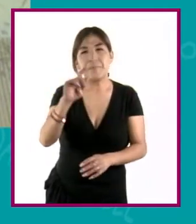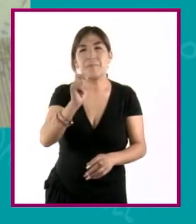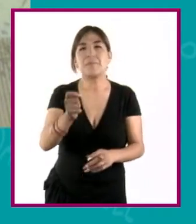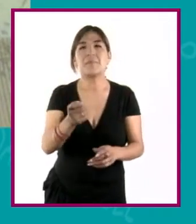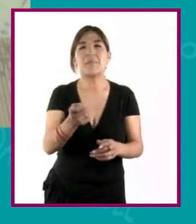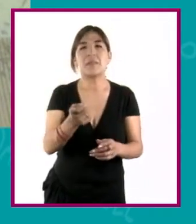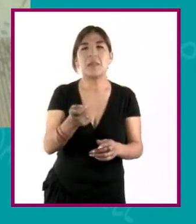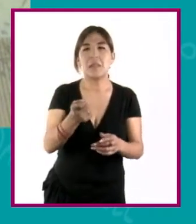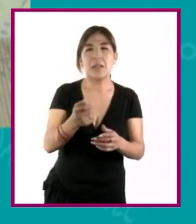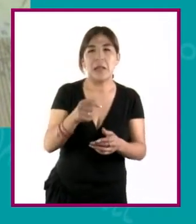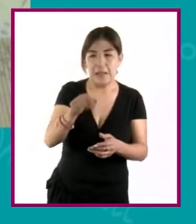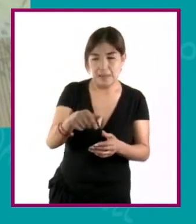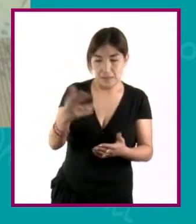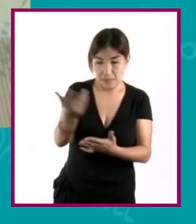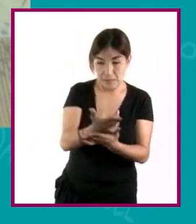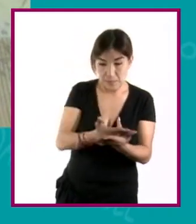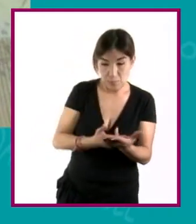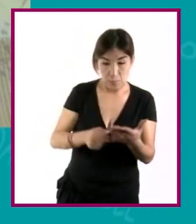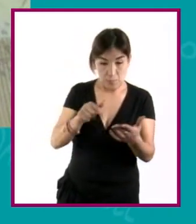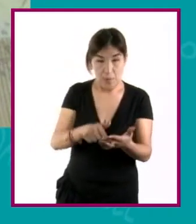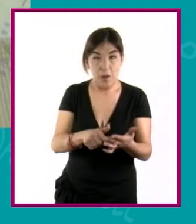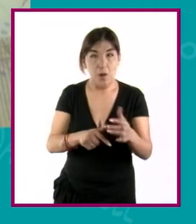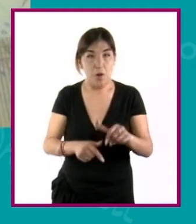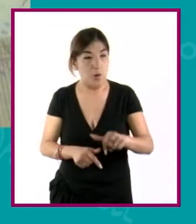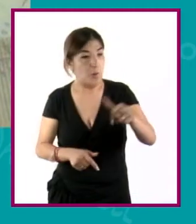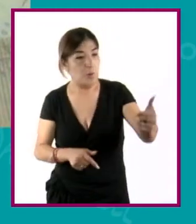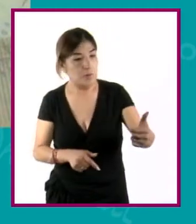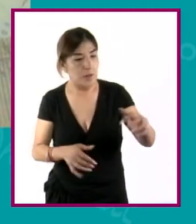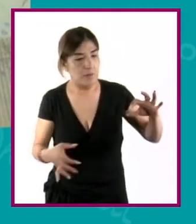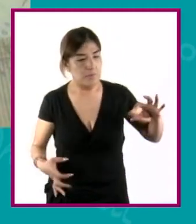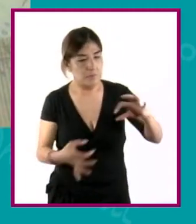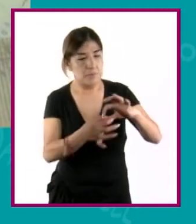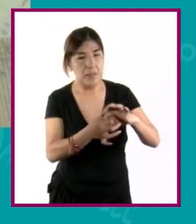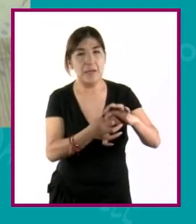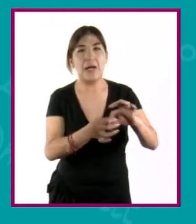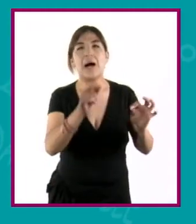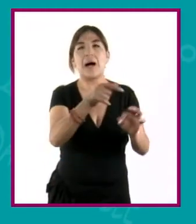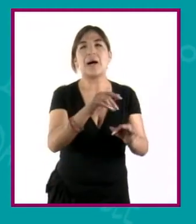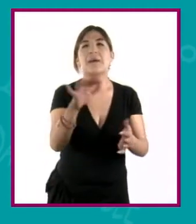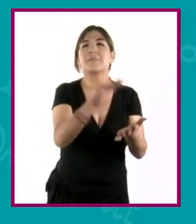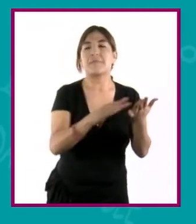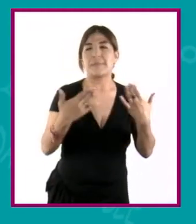el interlocutor de eso que estamos dibujando y que pueda ser claramente leído.